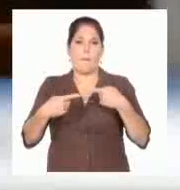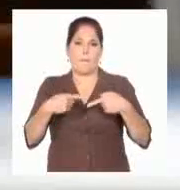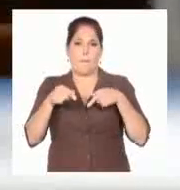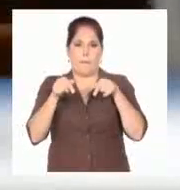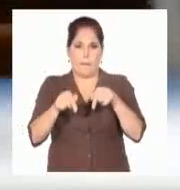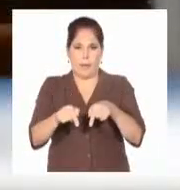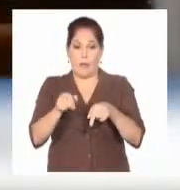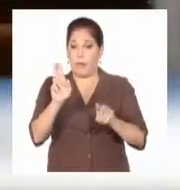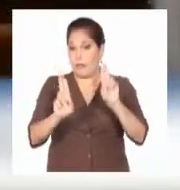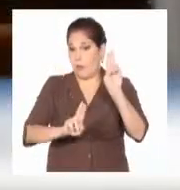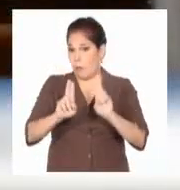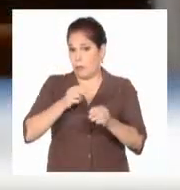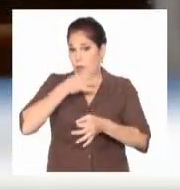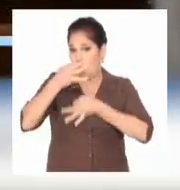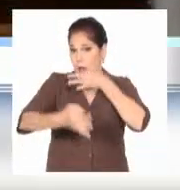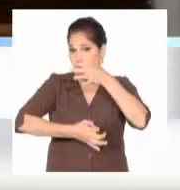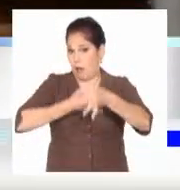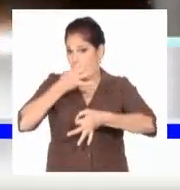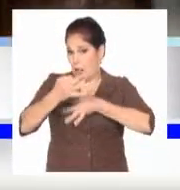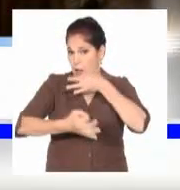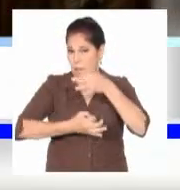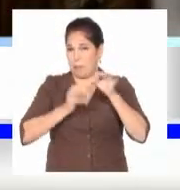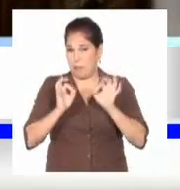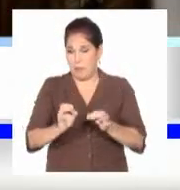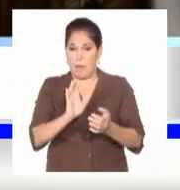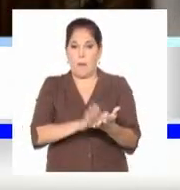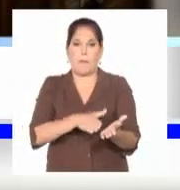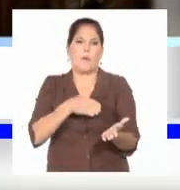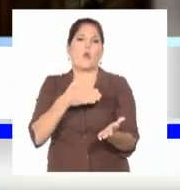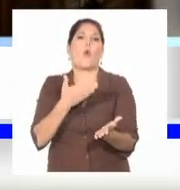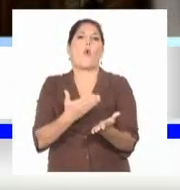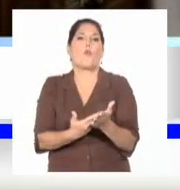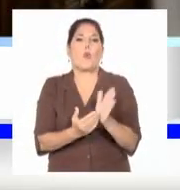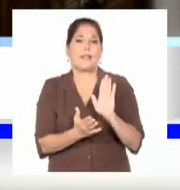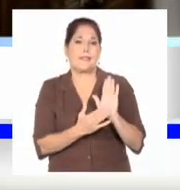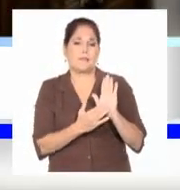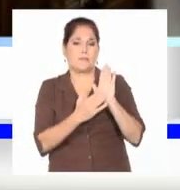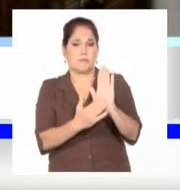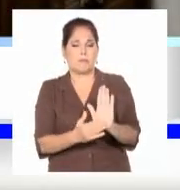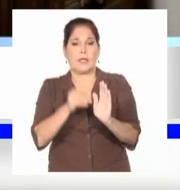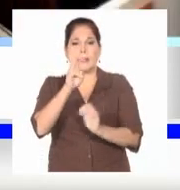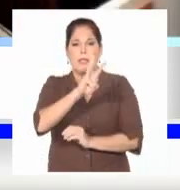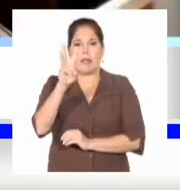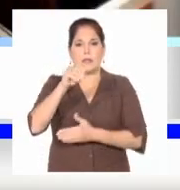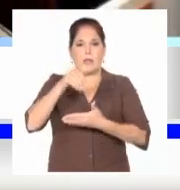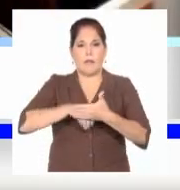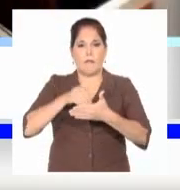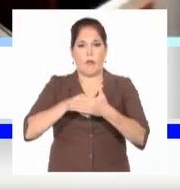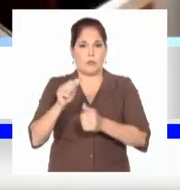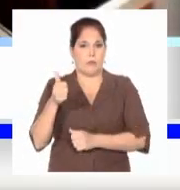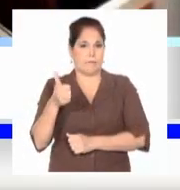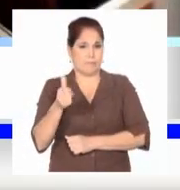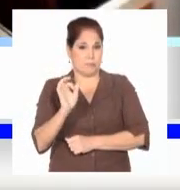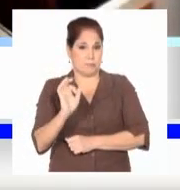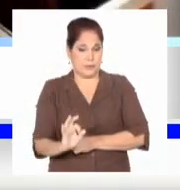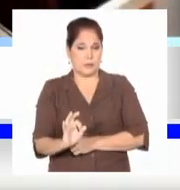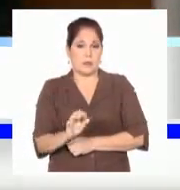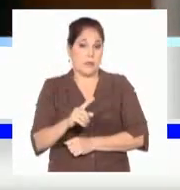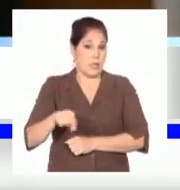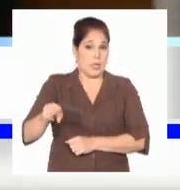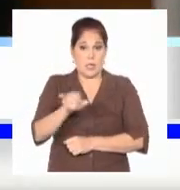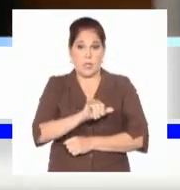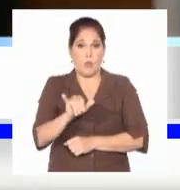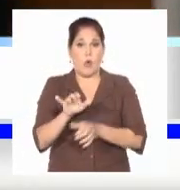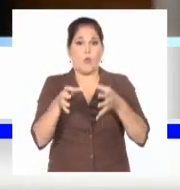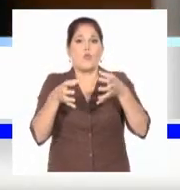De acuerdo con un comunicado del órgano constituyente, la propuesta fue respaldada con 33 votos a favor, otorgados por el sufragio de la coalición